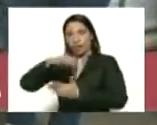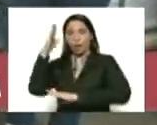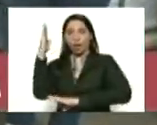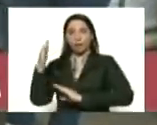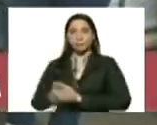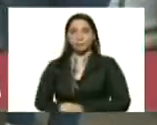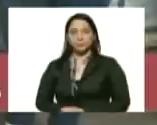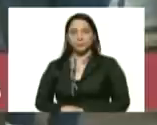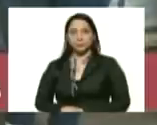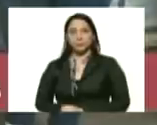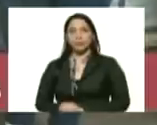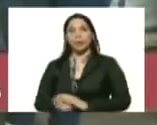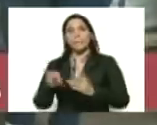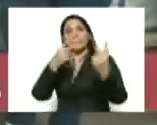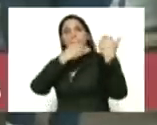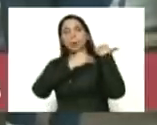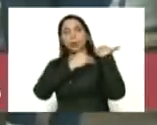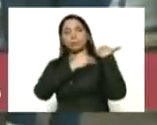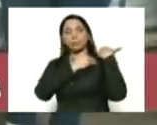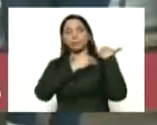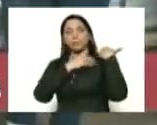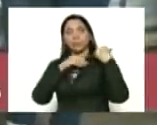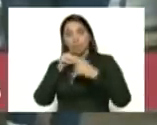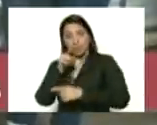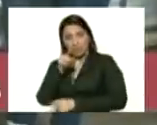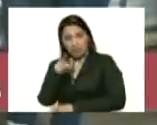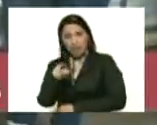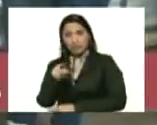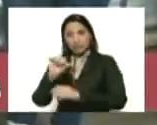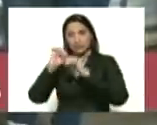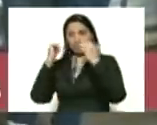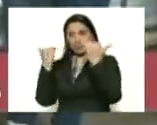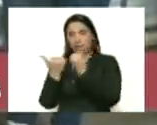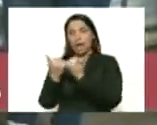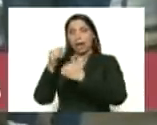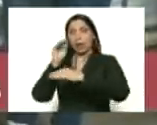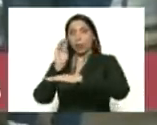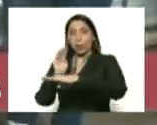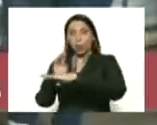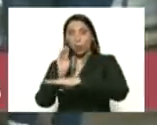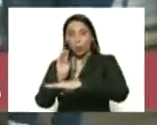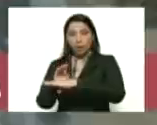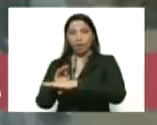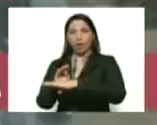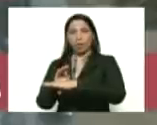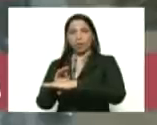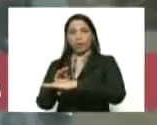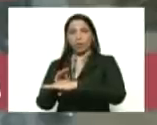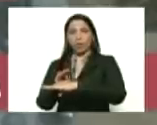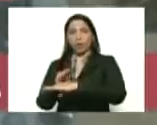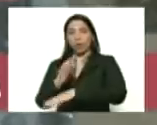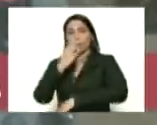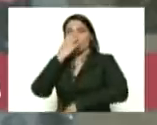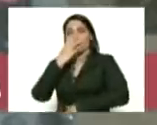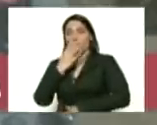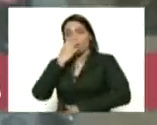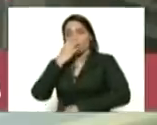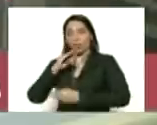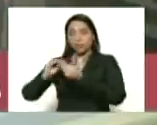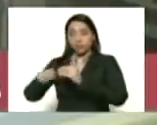y los encargados de esta sala de cuidados intensivos que ya está recuperada para